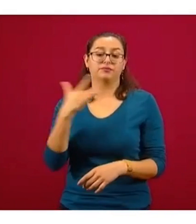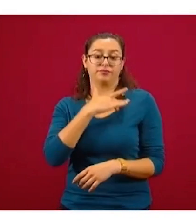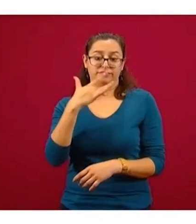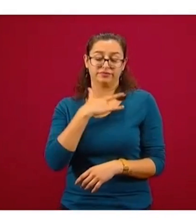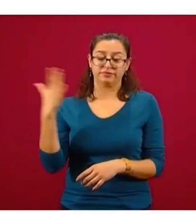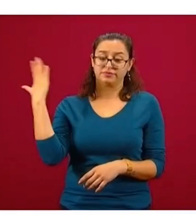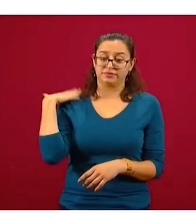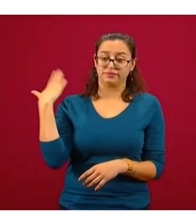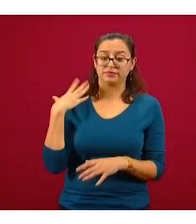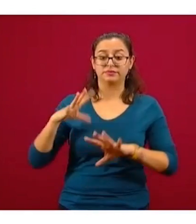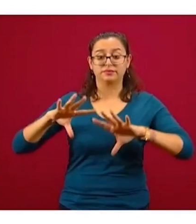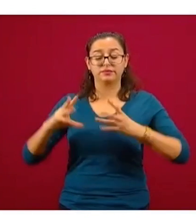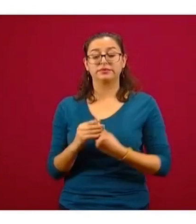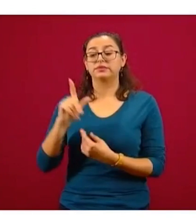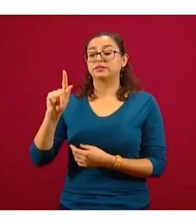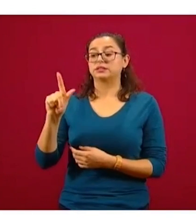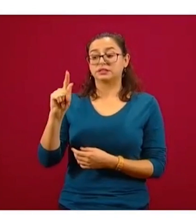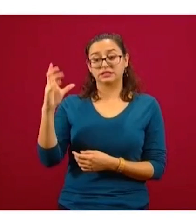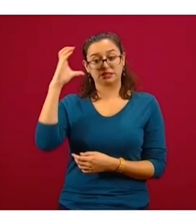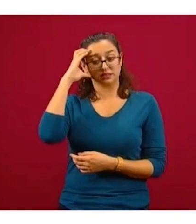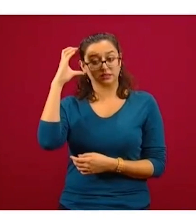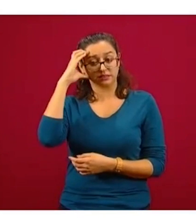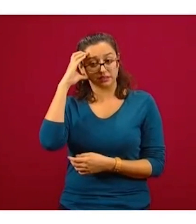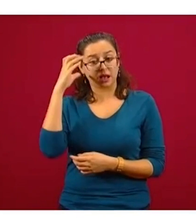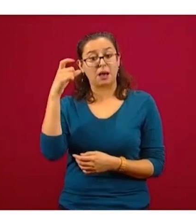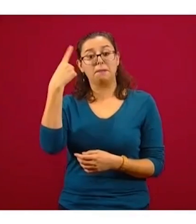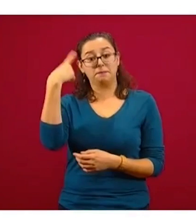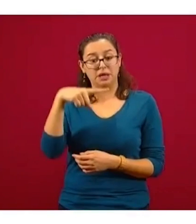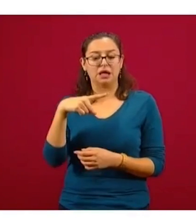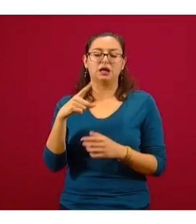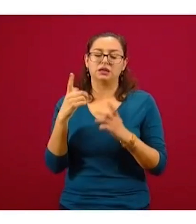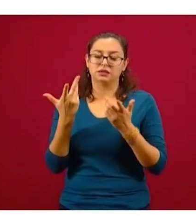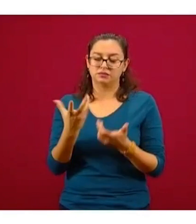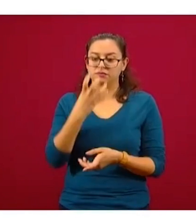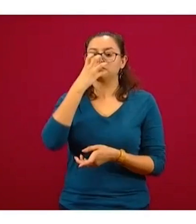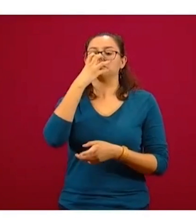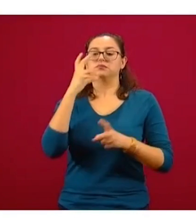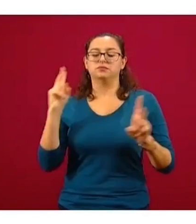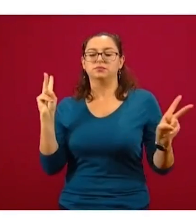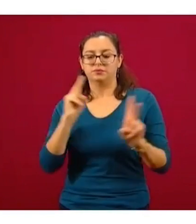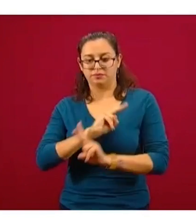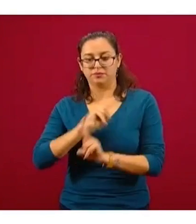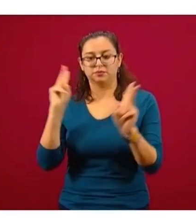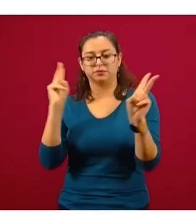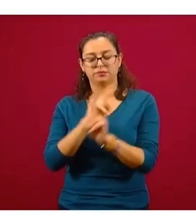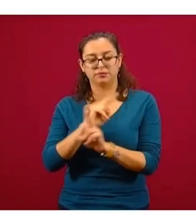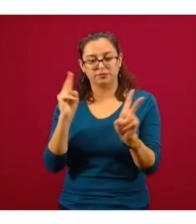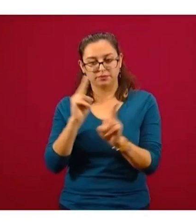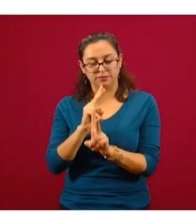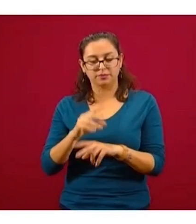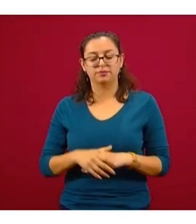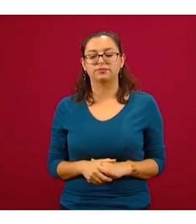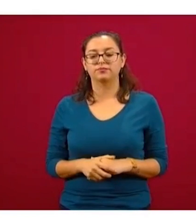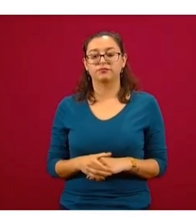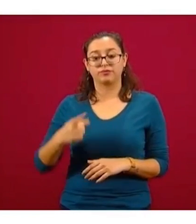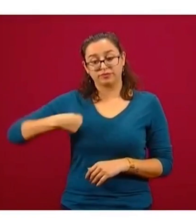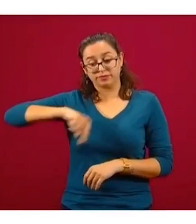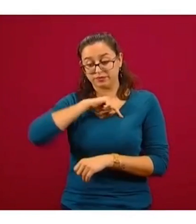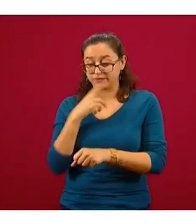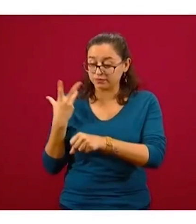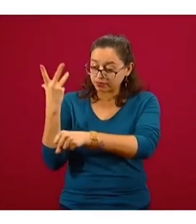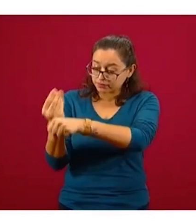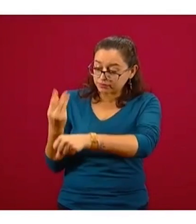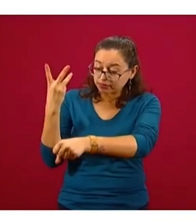de 70 camas que están destinadas para cuidados respiratorios. Tuvimos que hacer una